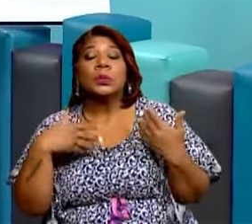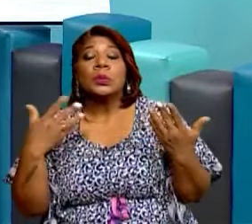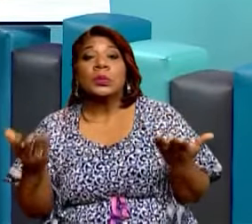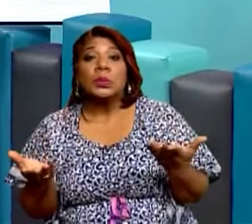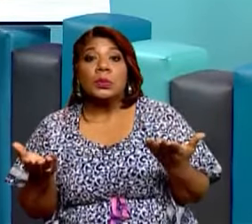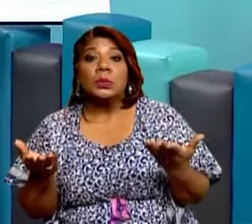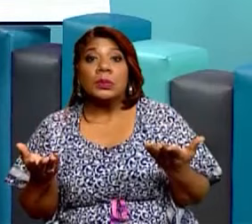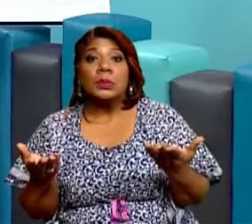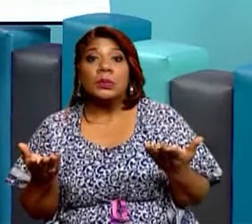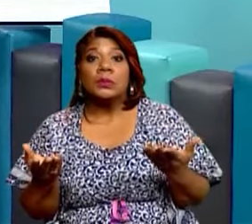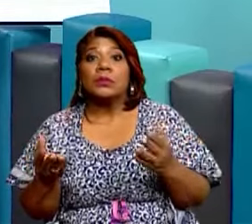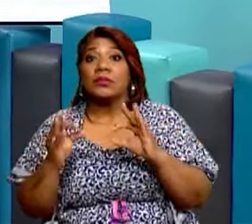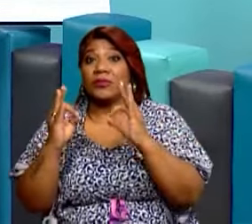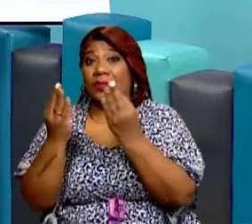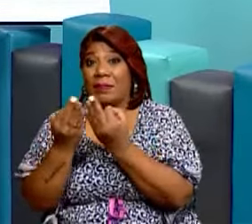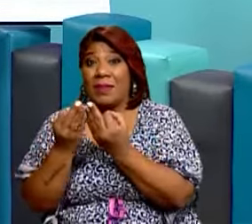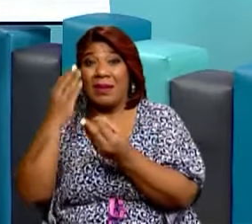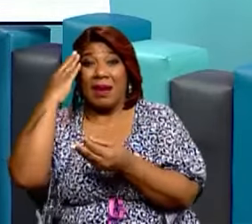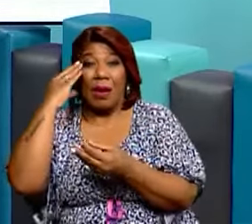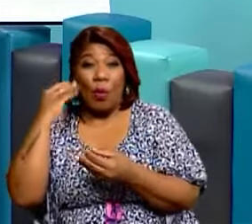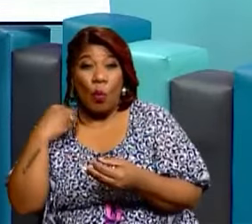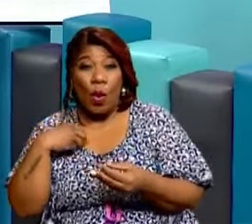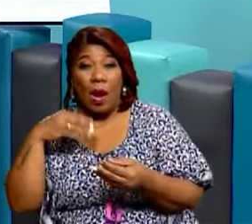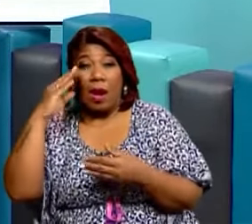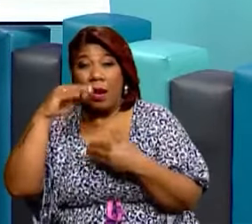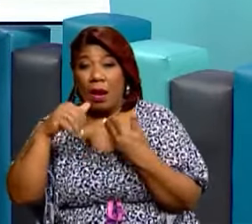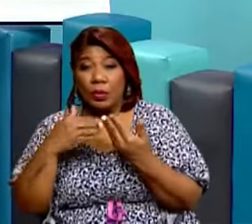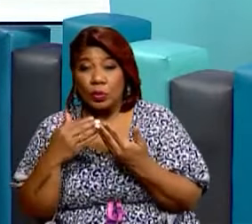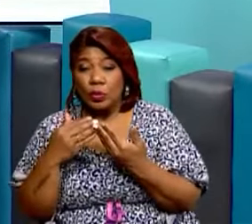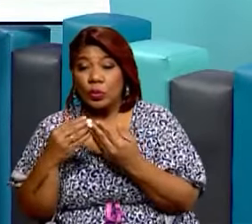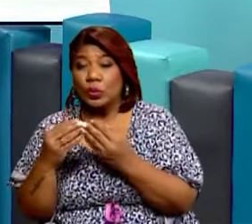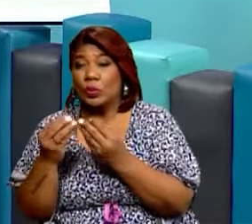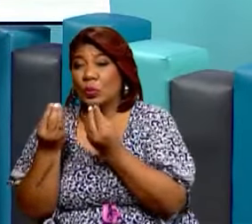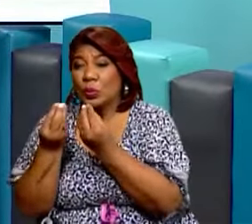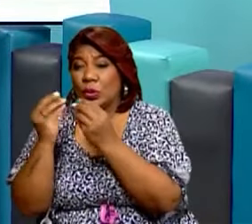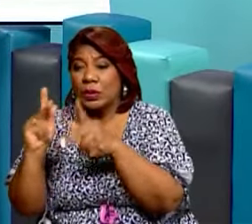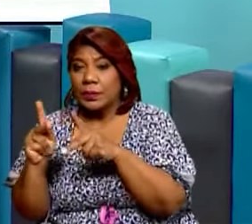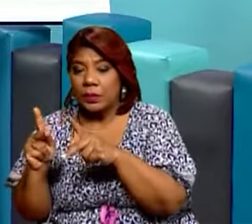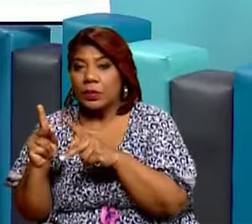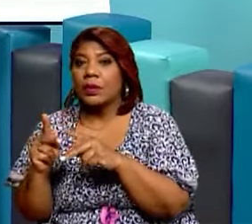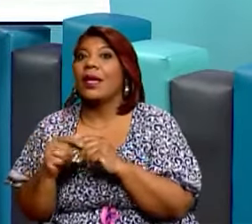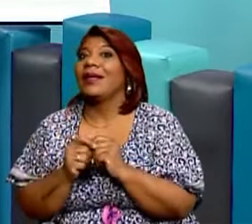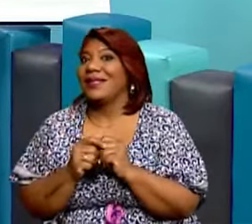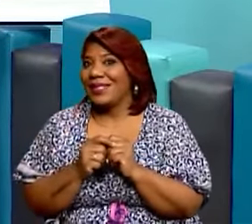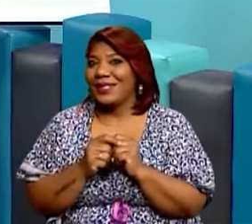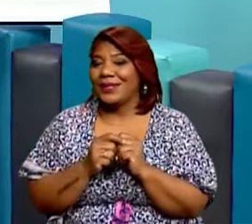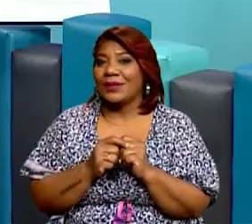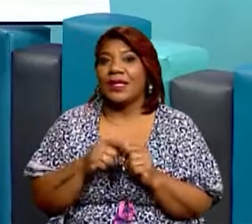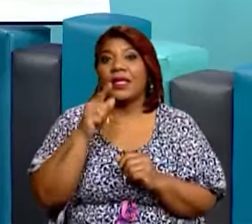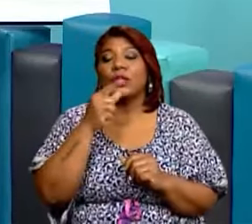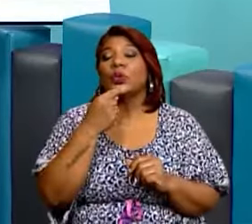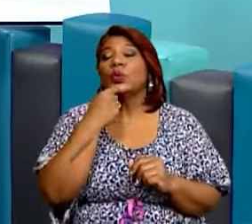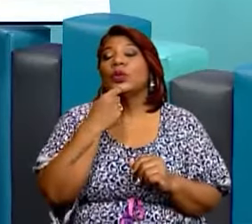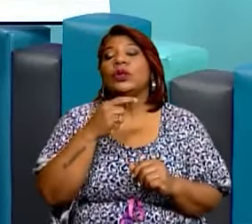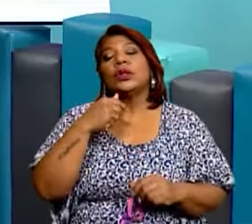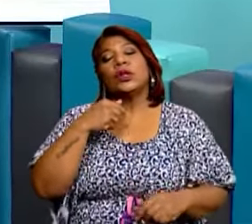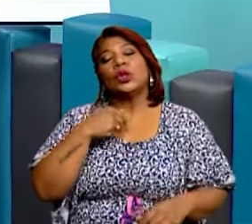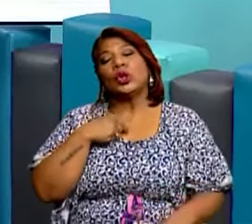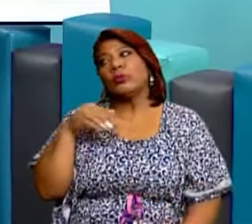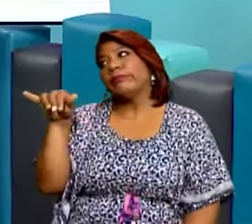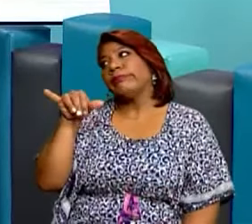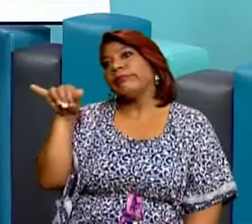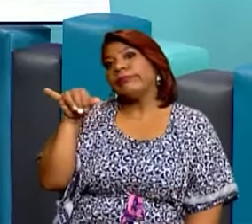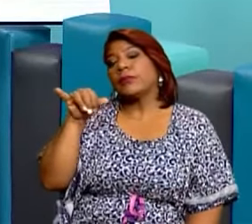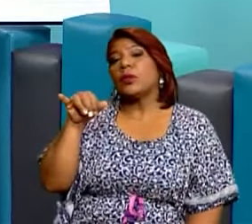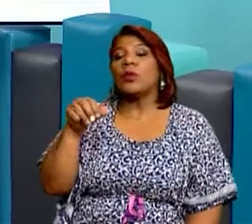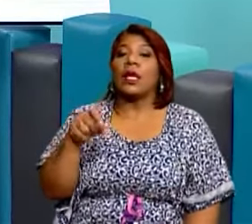boca. Entonces, después allí vas a poner a quién te parece. De repente te pareces a tu mamá o a tu papá o de repente te